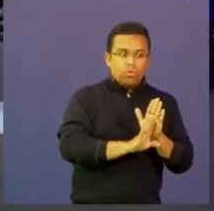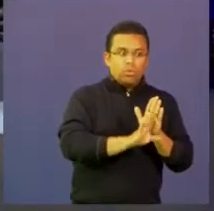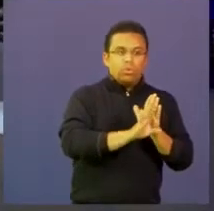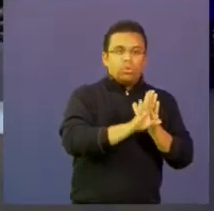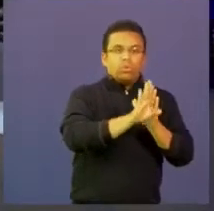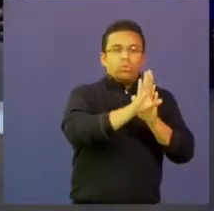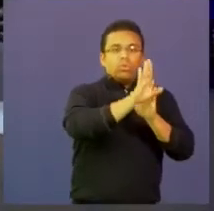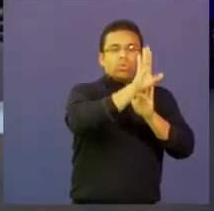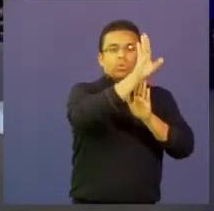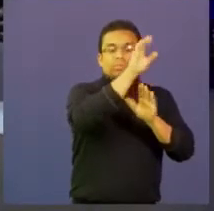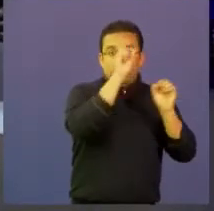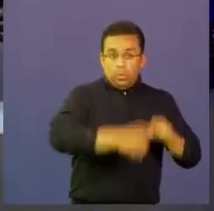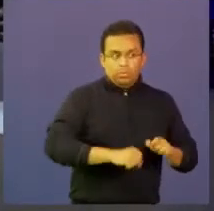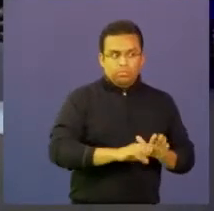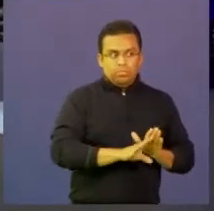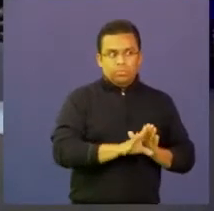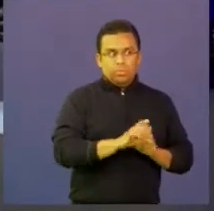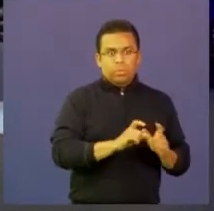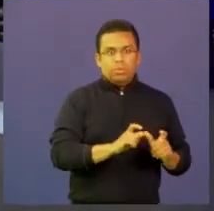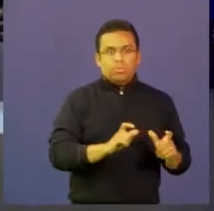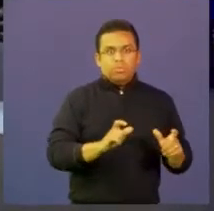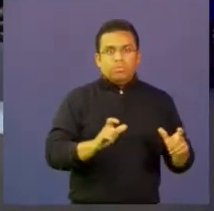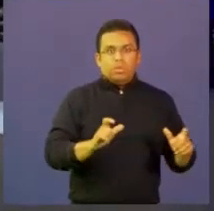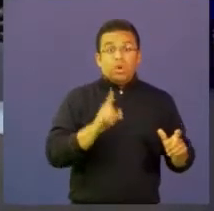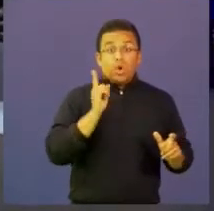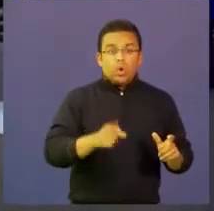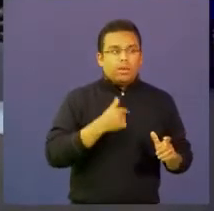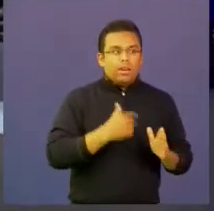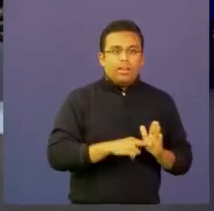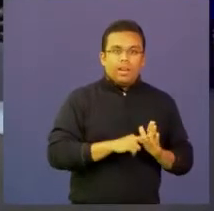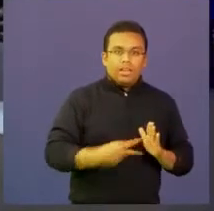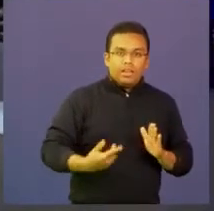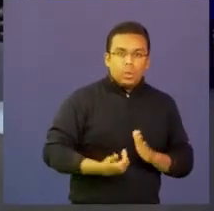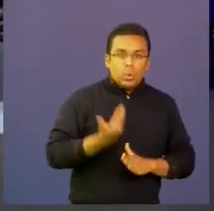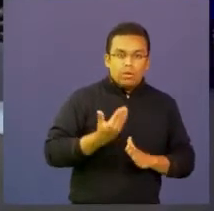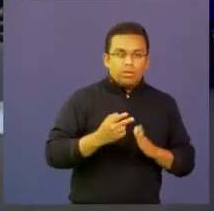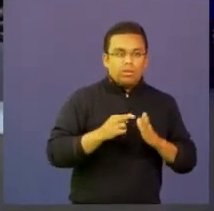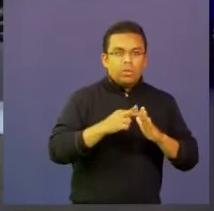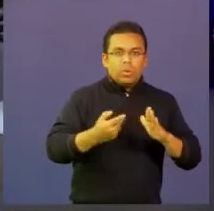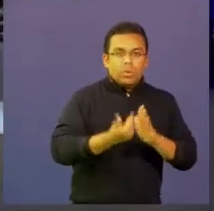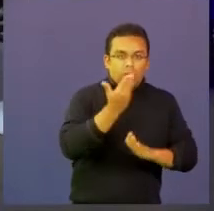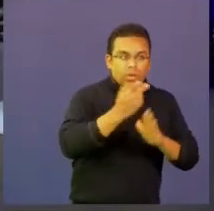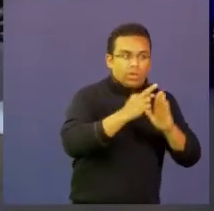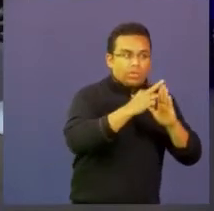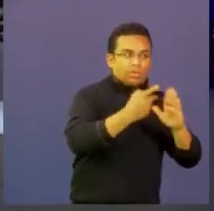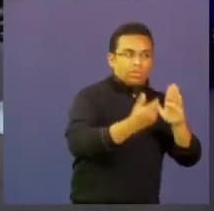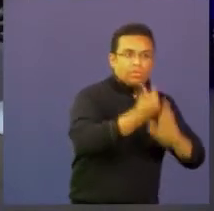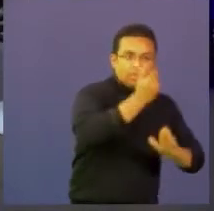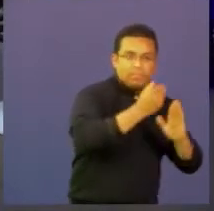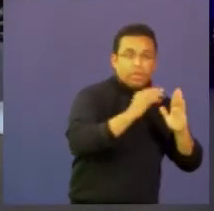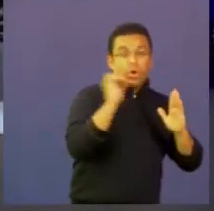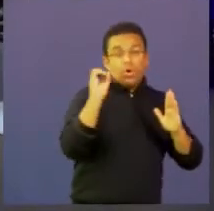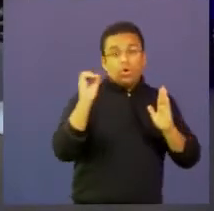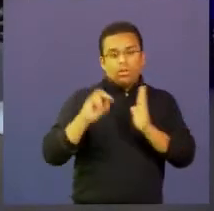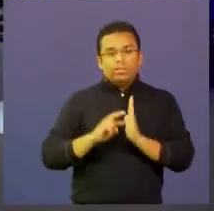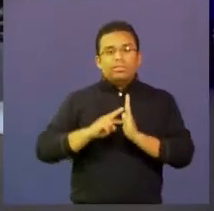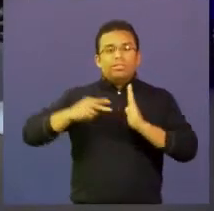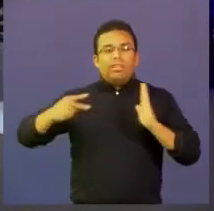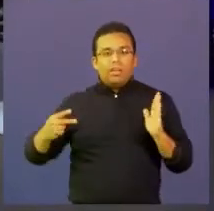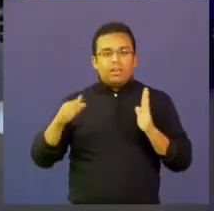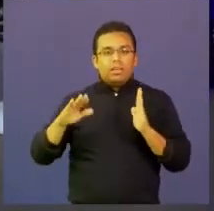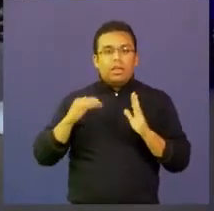de todas formas a medida que se van saliendo nuevas tecnologías que van llegando nuevas técnicas de enseñanza